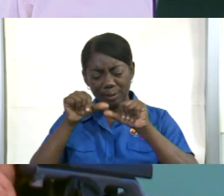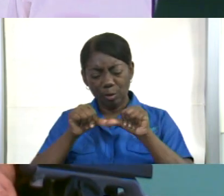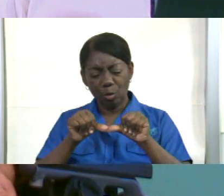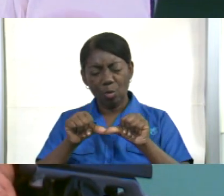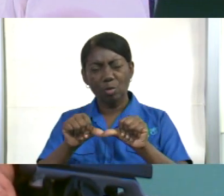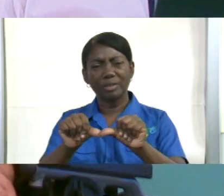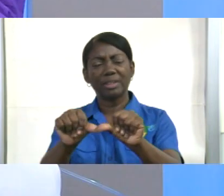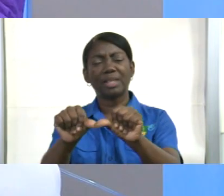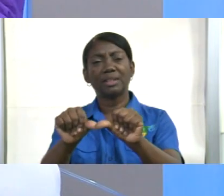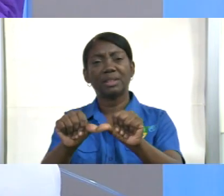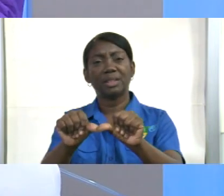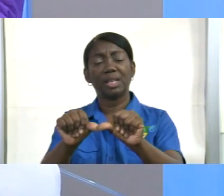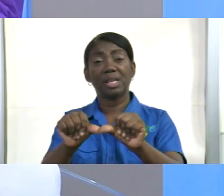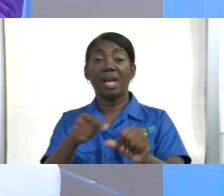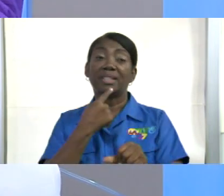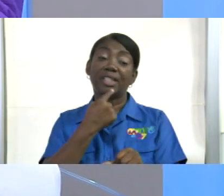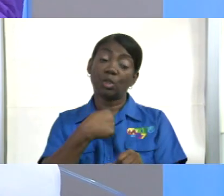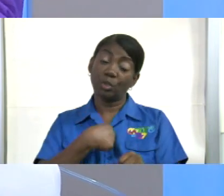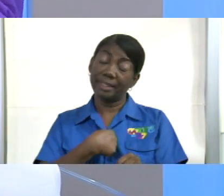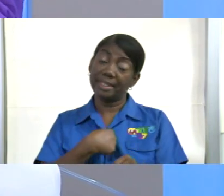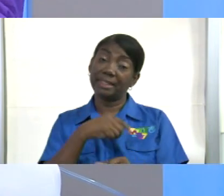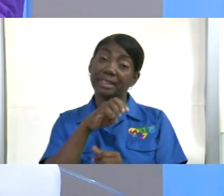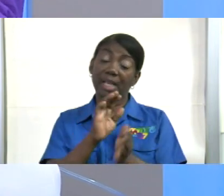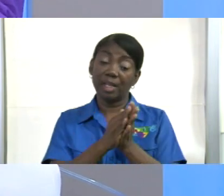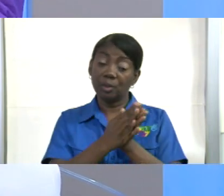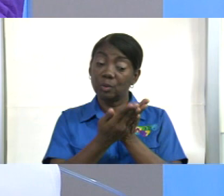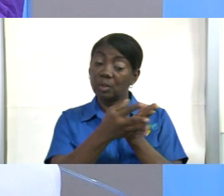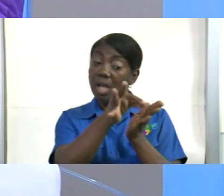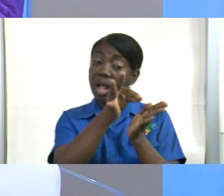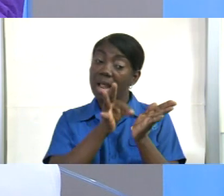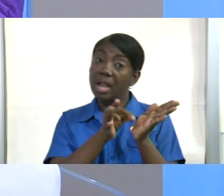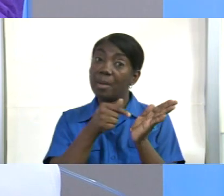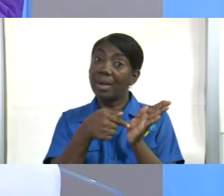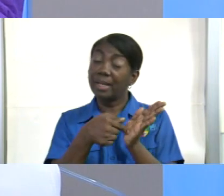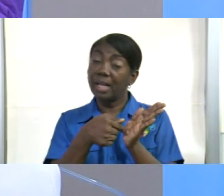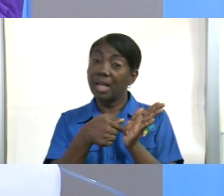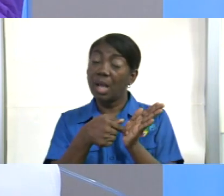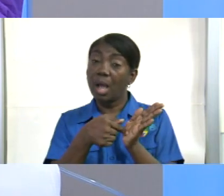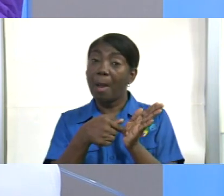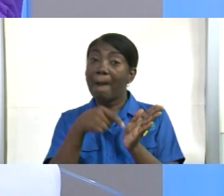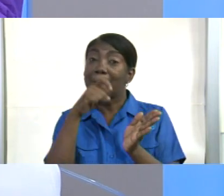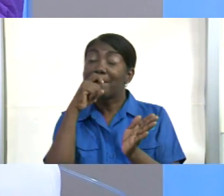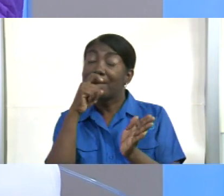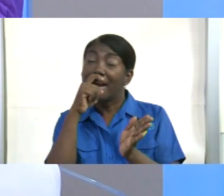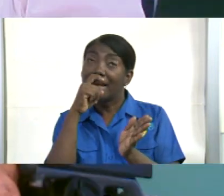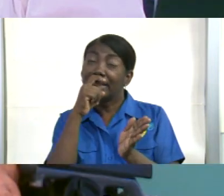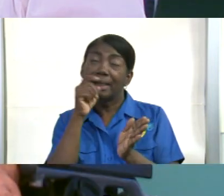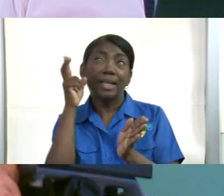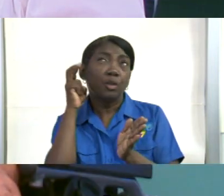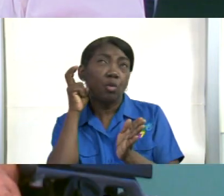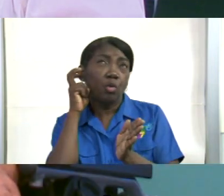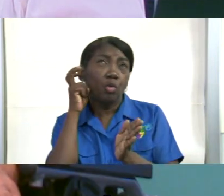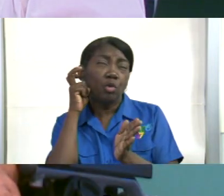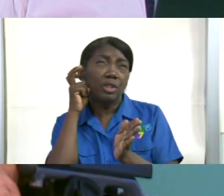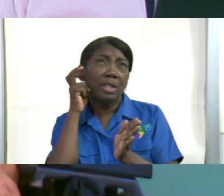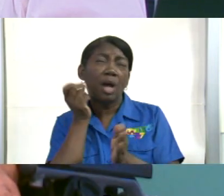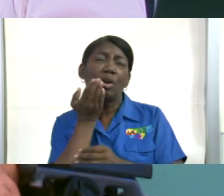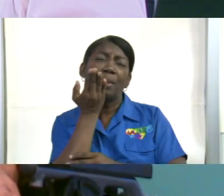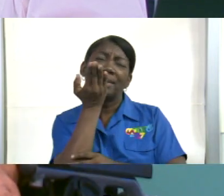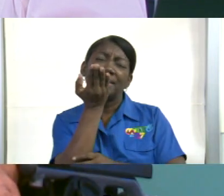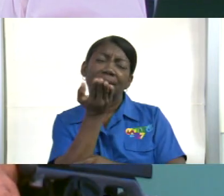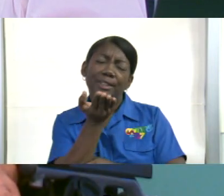Porque así nos dice el Evangelio, ¿verdad? Exacto. Que padre no escucha la oración o petición.